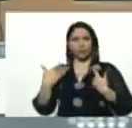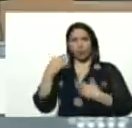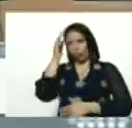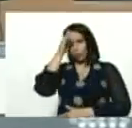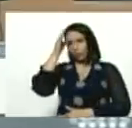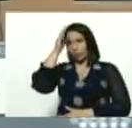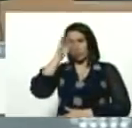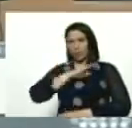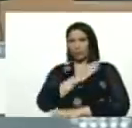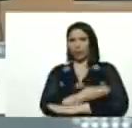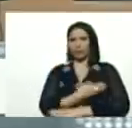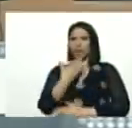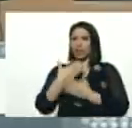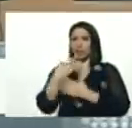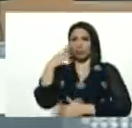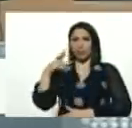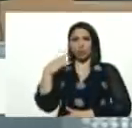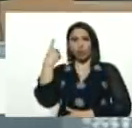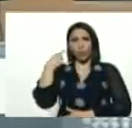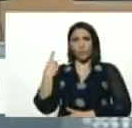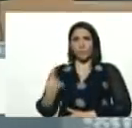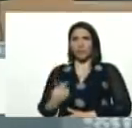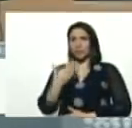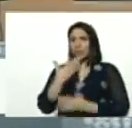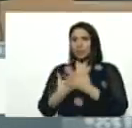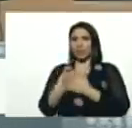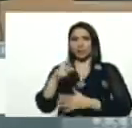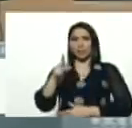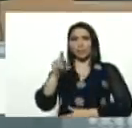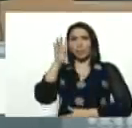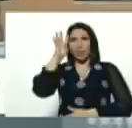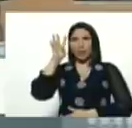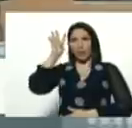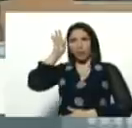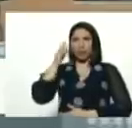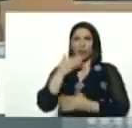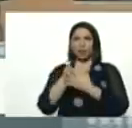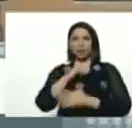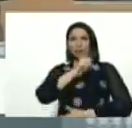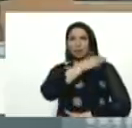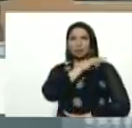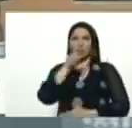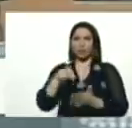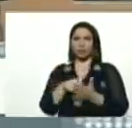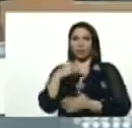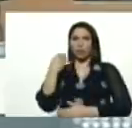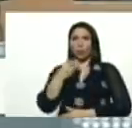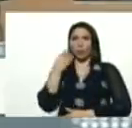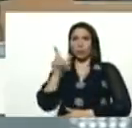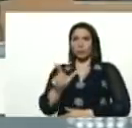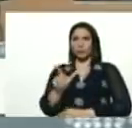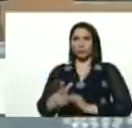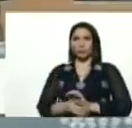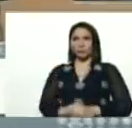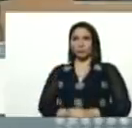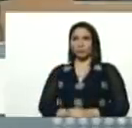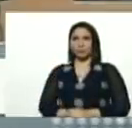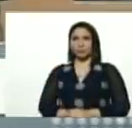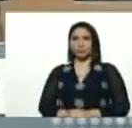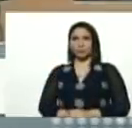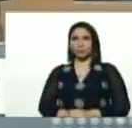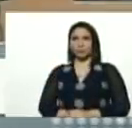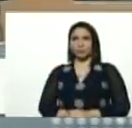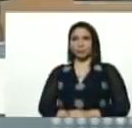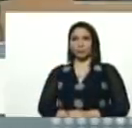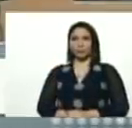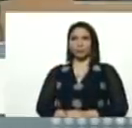gracias Robert Zapoleo, gracias Pedro Infante, gracias a la Dirección Nacional, la JPSUV, gracias,